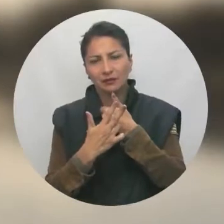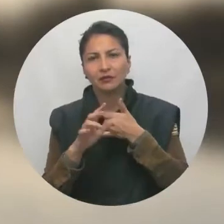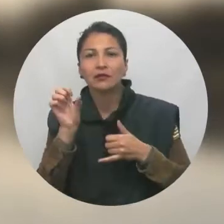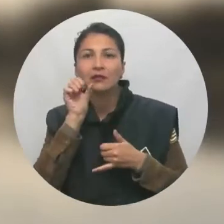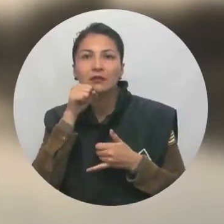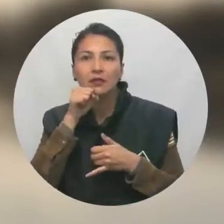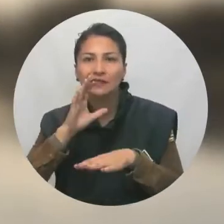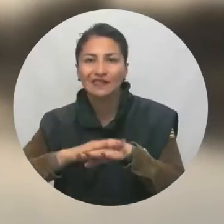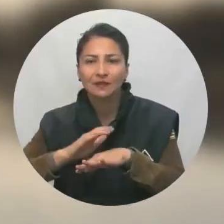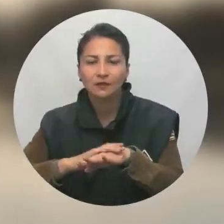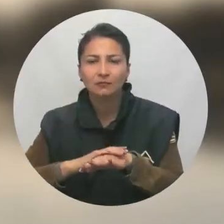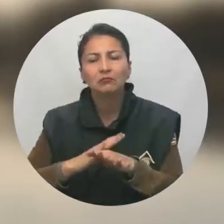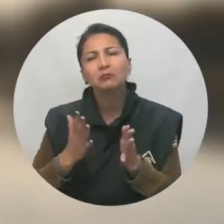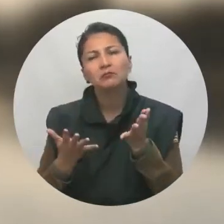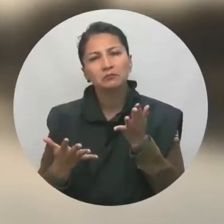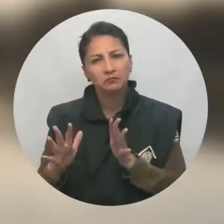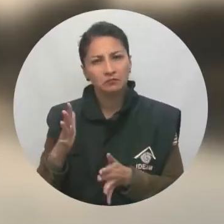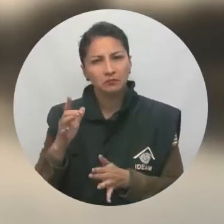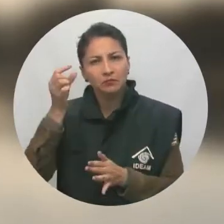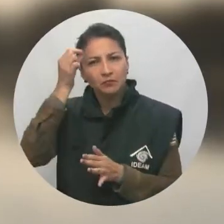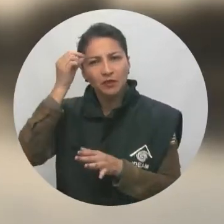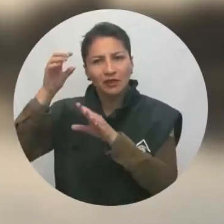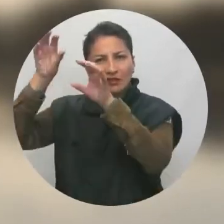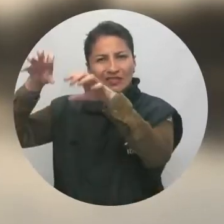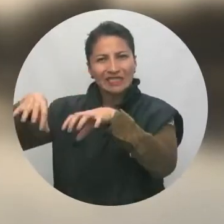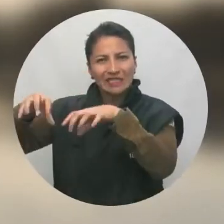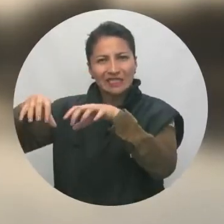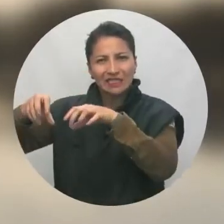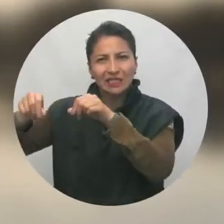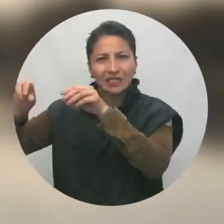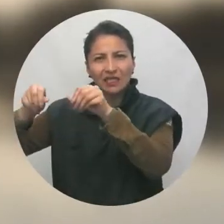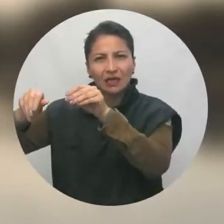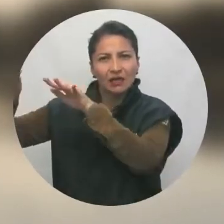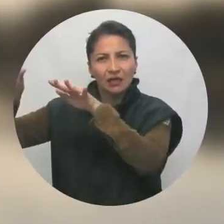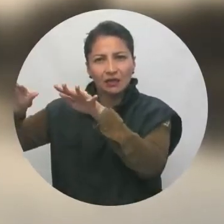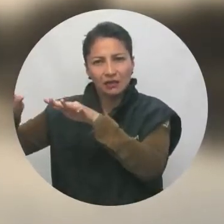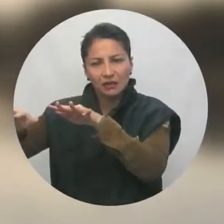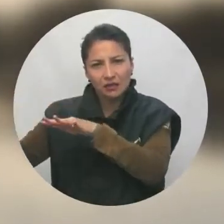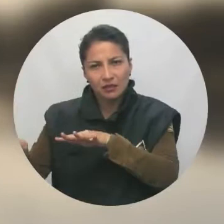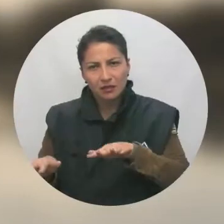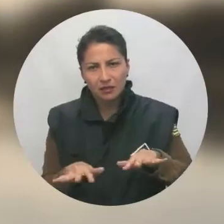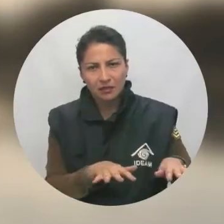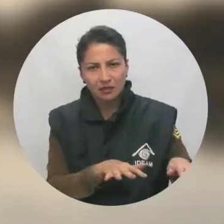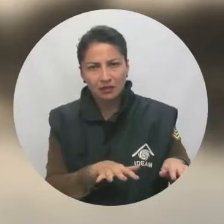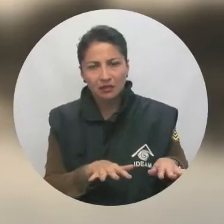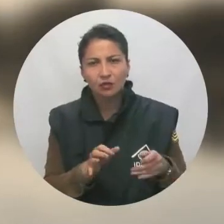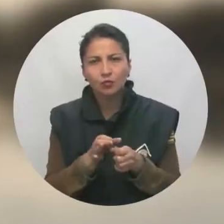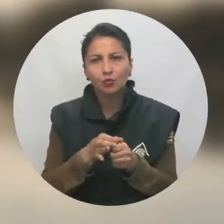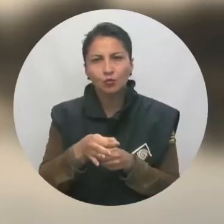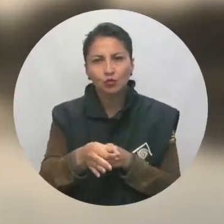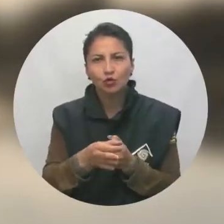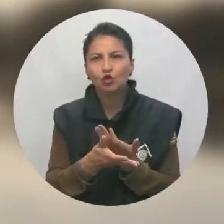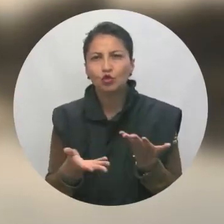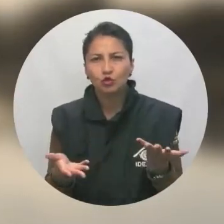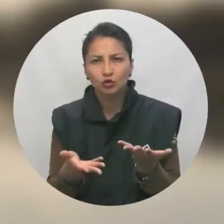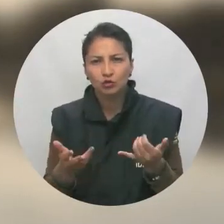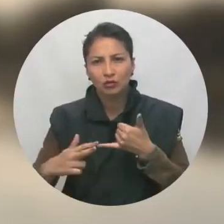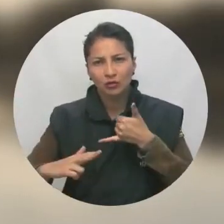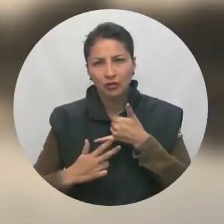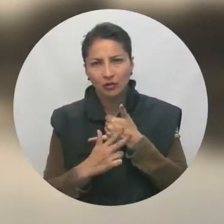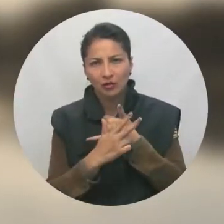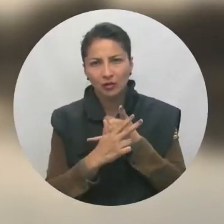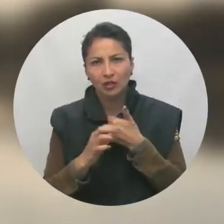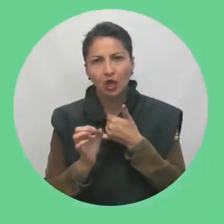Alerta naranja por alta probabilidad moderada de deslizamientos de tierra detonados por las lluvias localizados en municipios de las